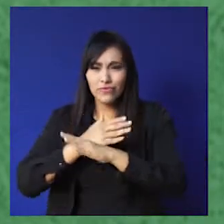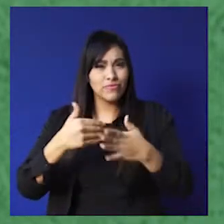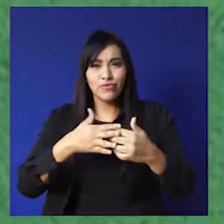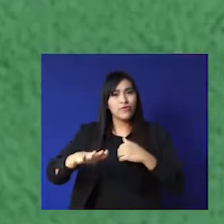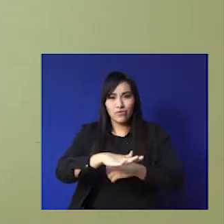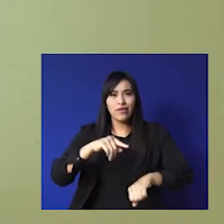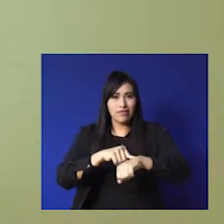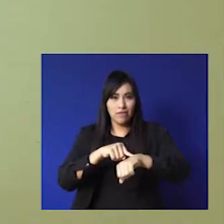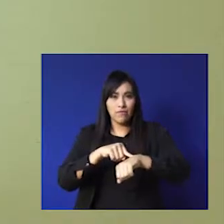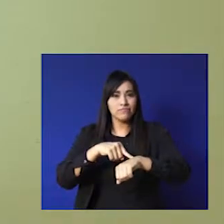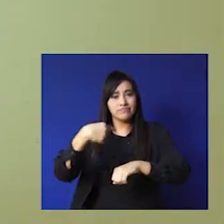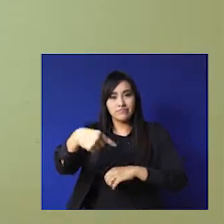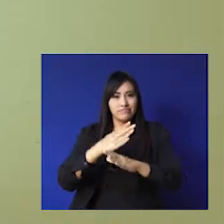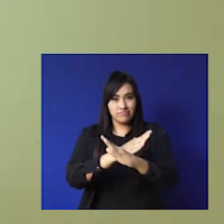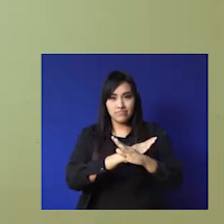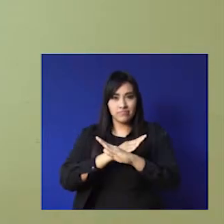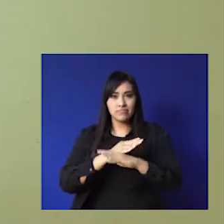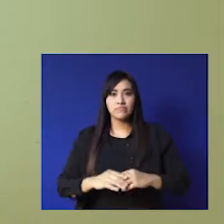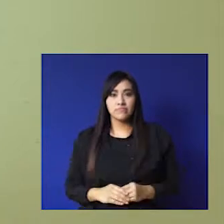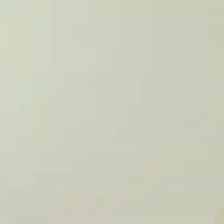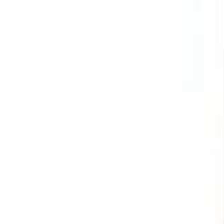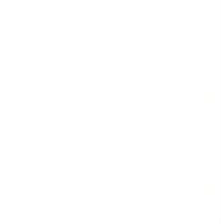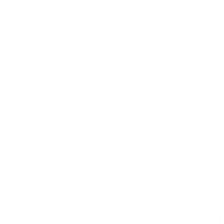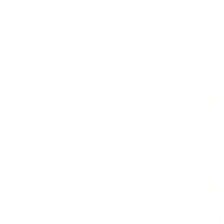toda circunstancia y lugar. Siempre a salvo.